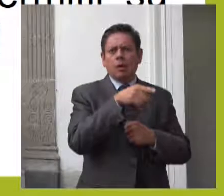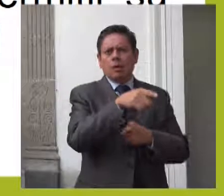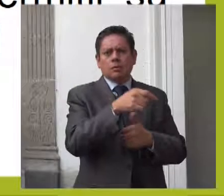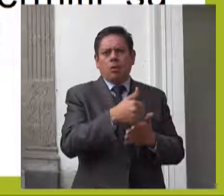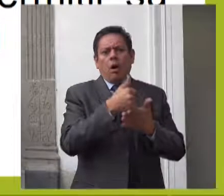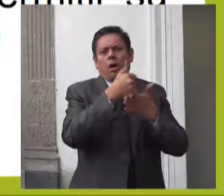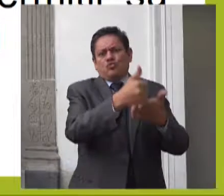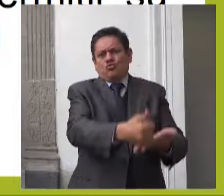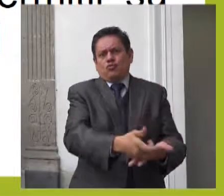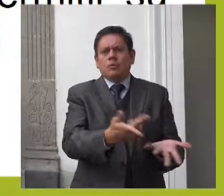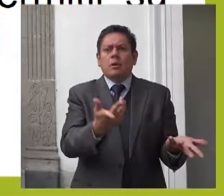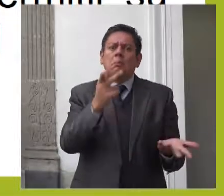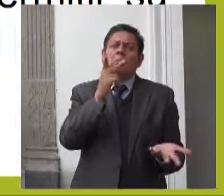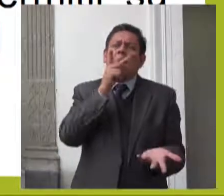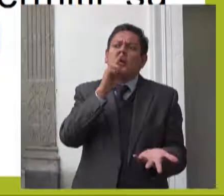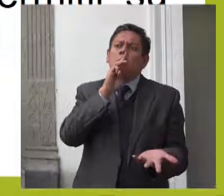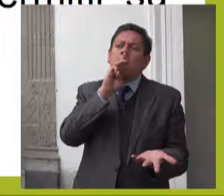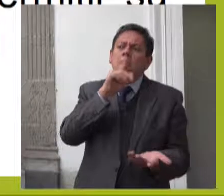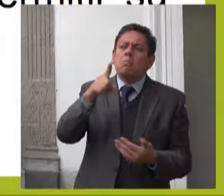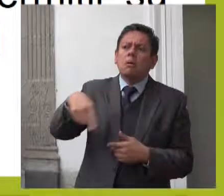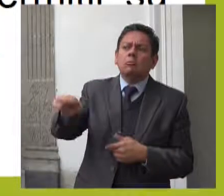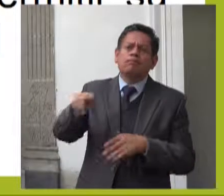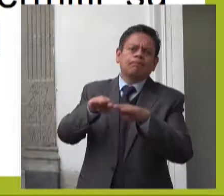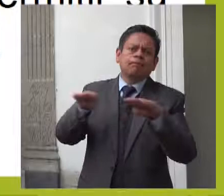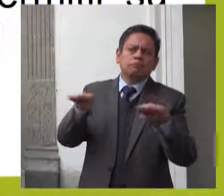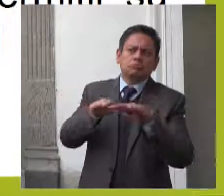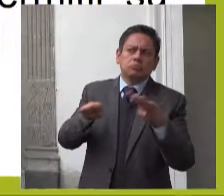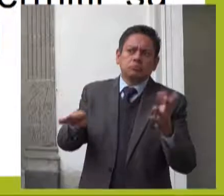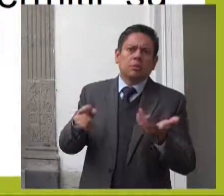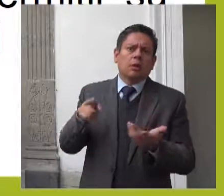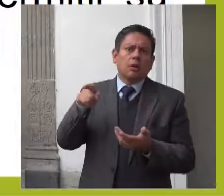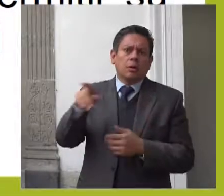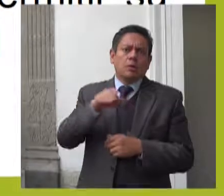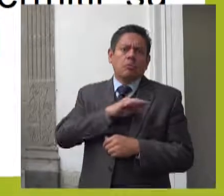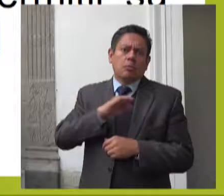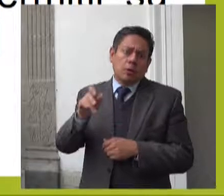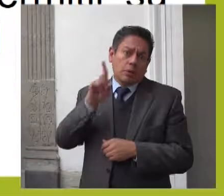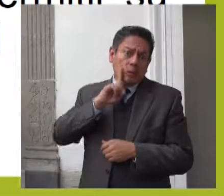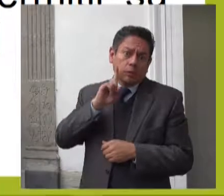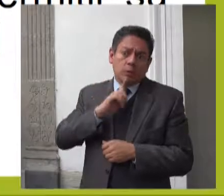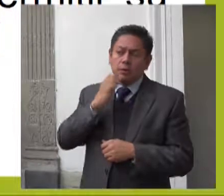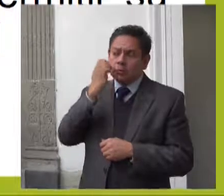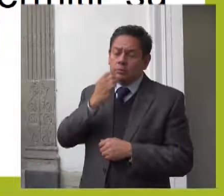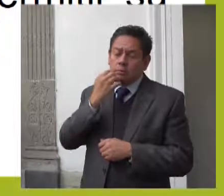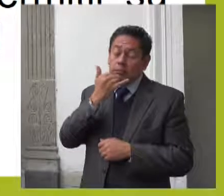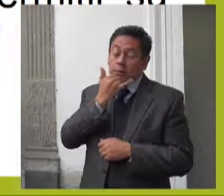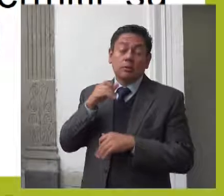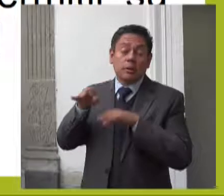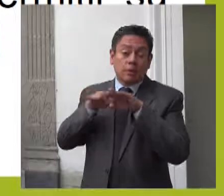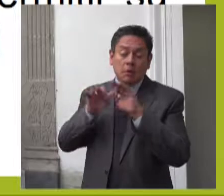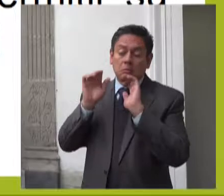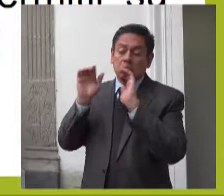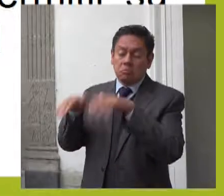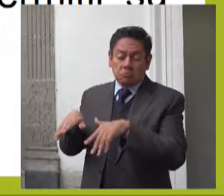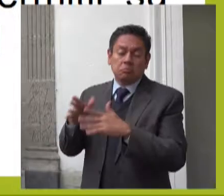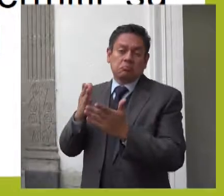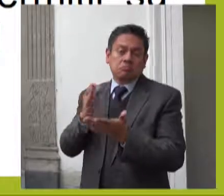contribuir a la igualdad de género y permitir su incorporación al mercado laboral y su